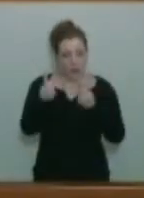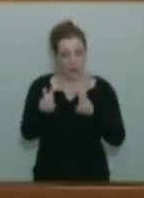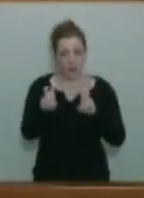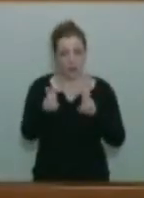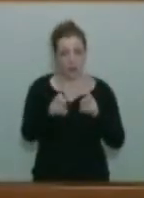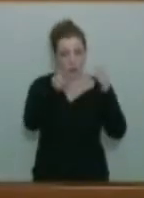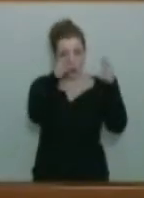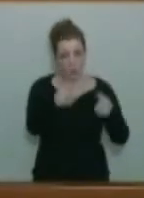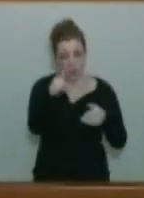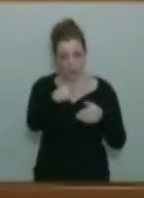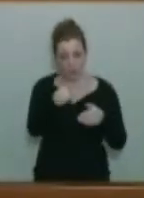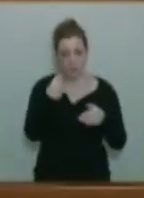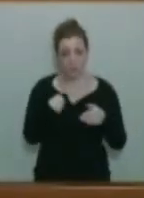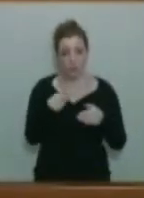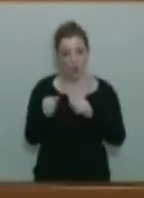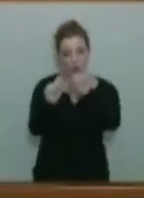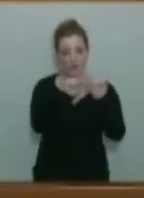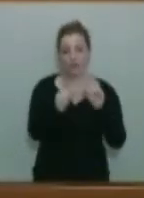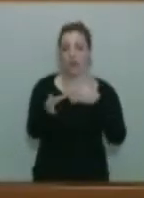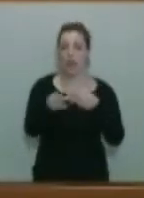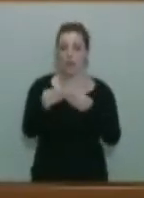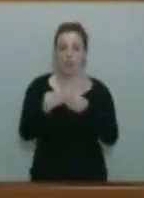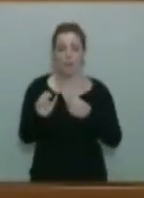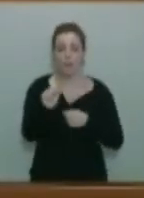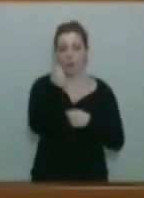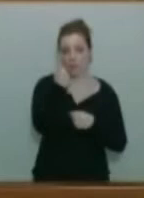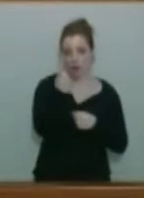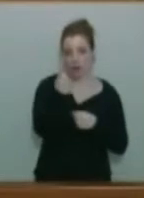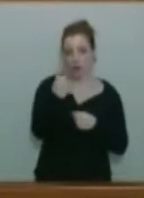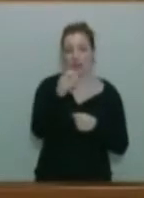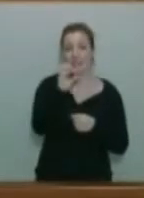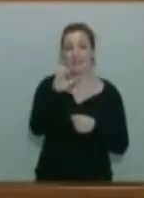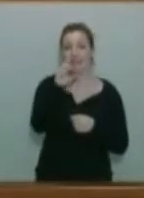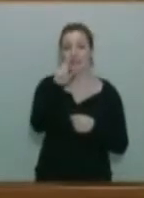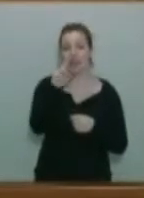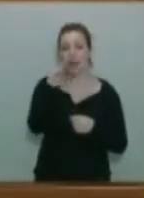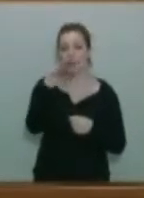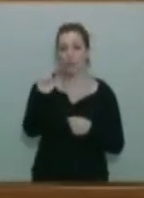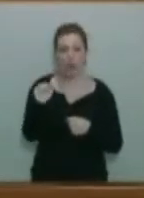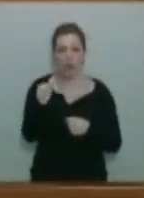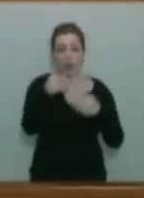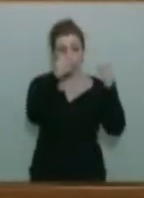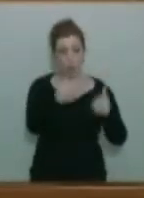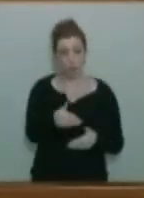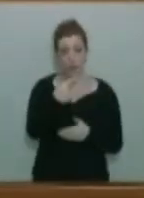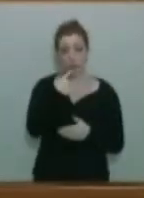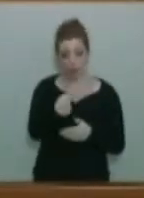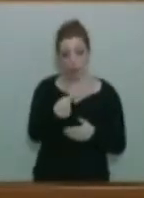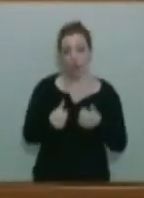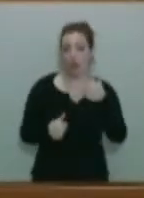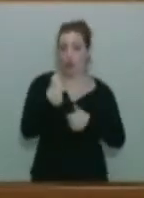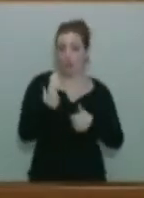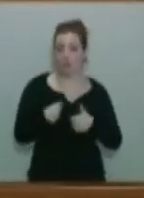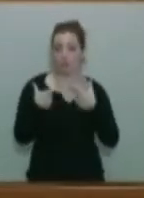aquí en el trámite de defensa de las enmiendas. En primer lugar, en lo que hace referencia a SERPA, que usted dice que entra en competencia con el sector